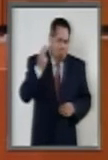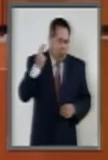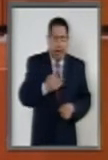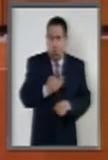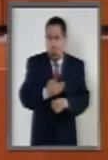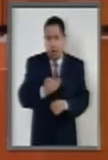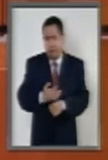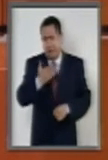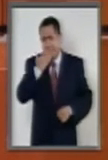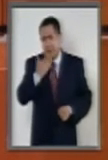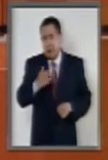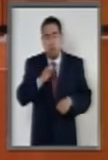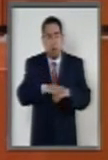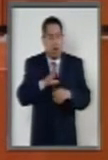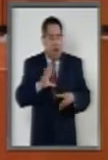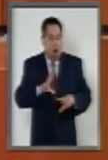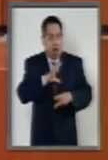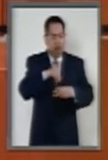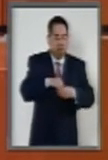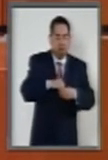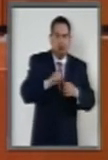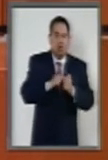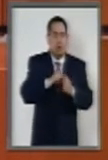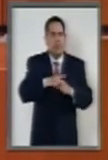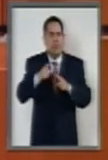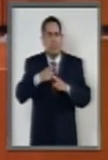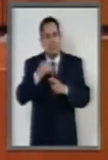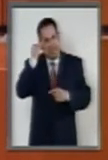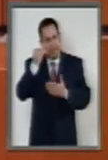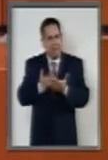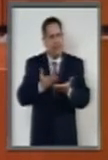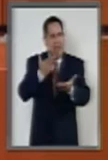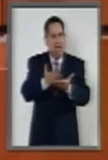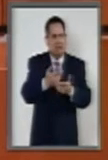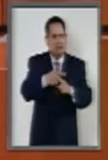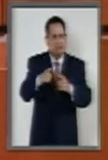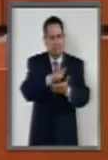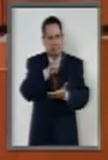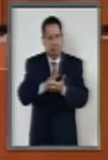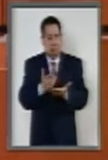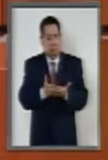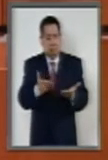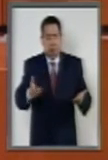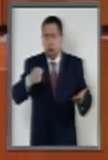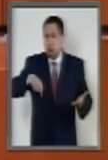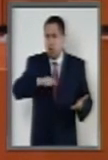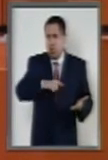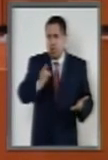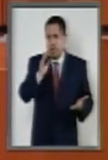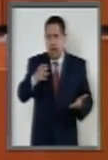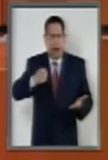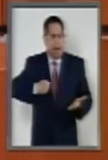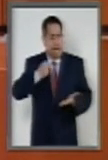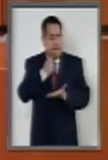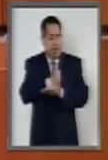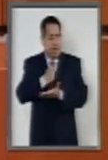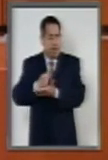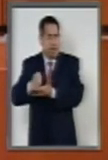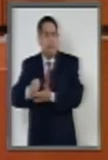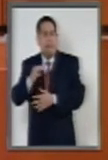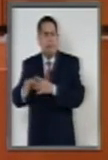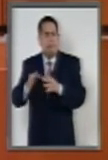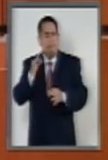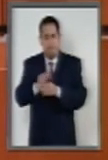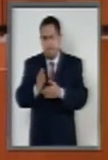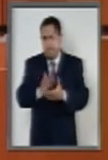ya que es complementaria de otras iniciativas constitucionales que hemos aprobado con miras a fortalecer